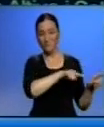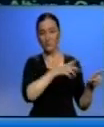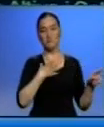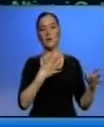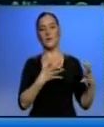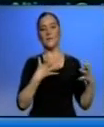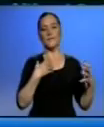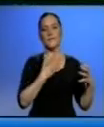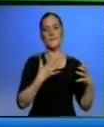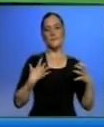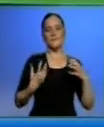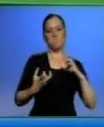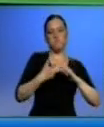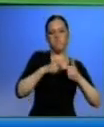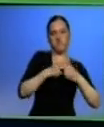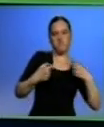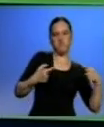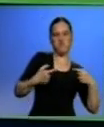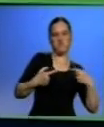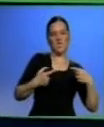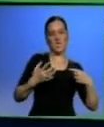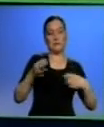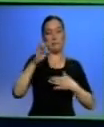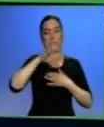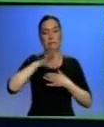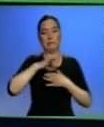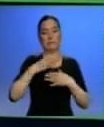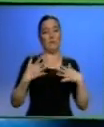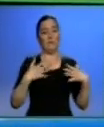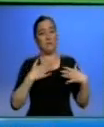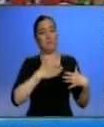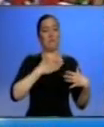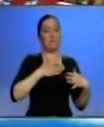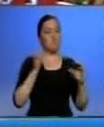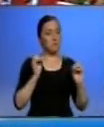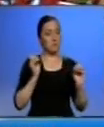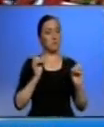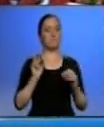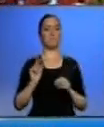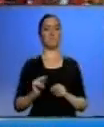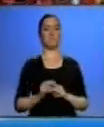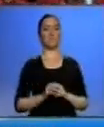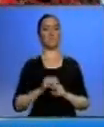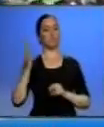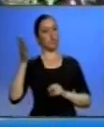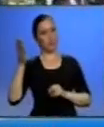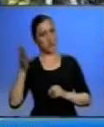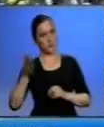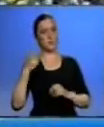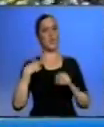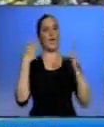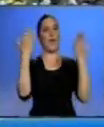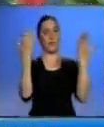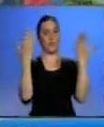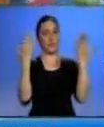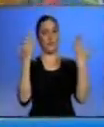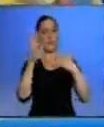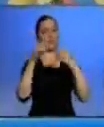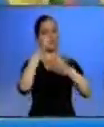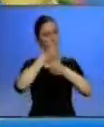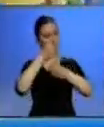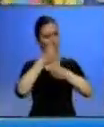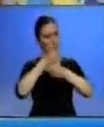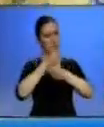desconfianza y esas van a ser las armas hacia el 2017. Docentes, artesanos, campesinos, trabajadores